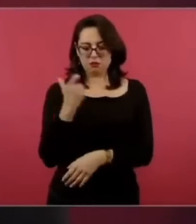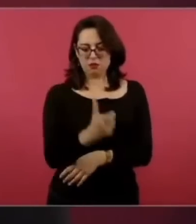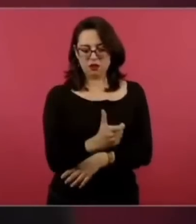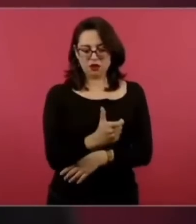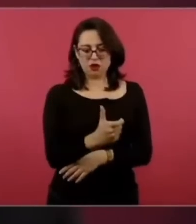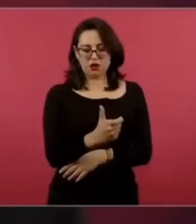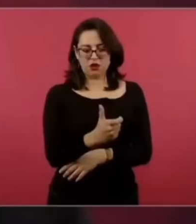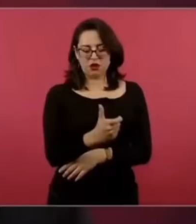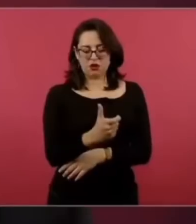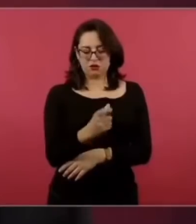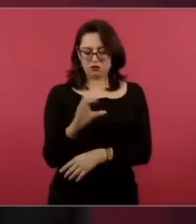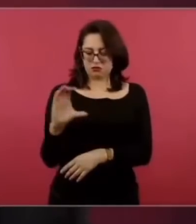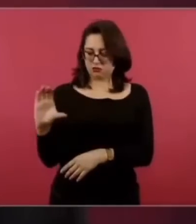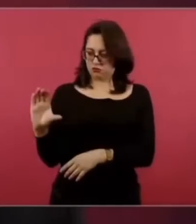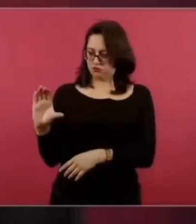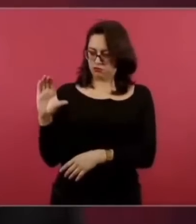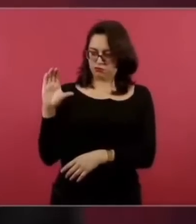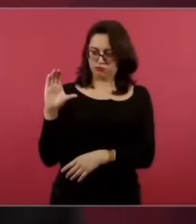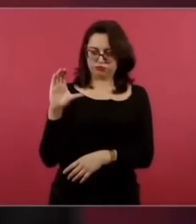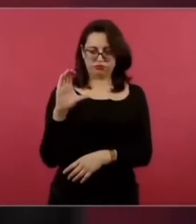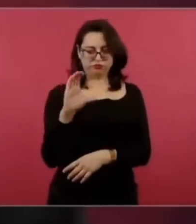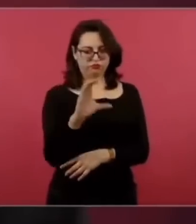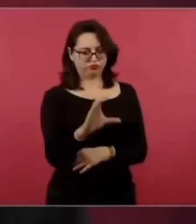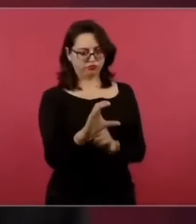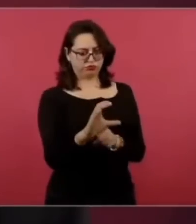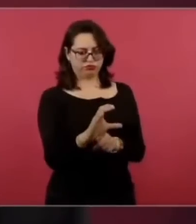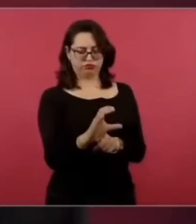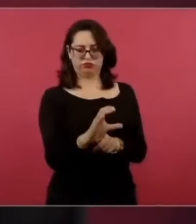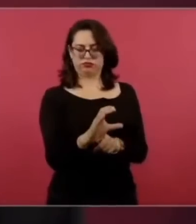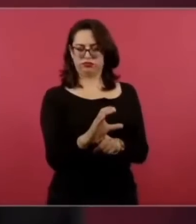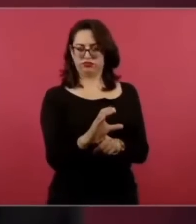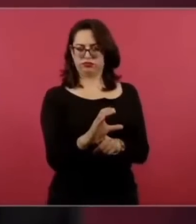de un año de estos servicios